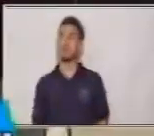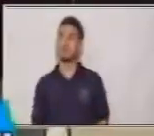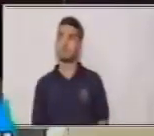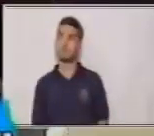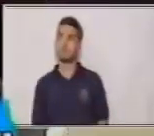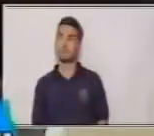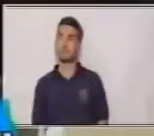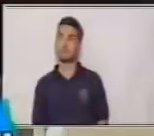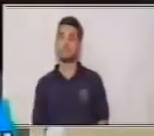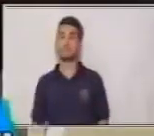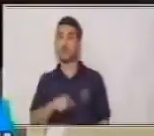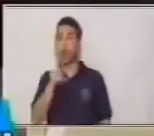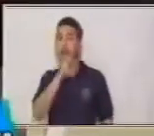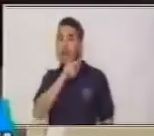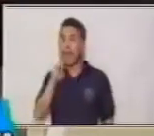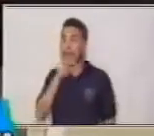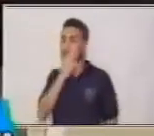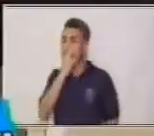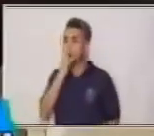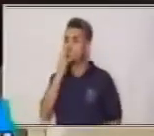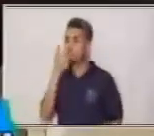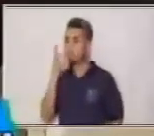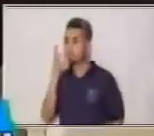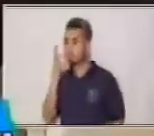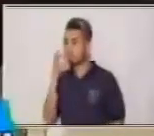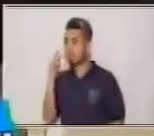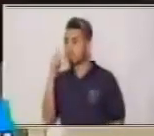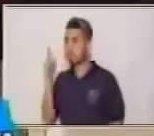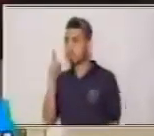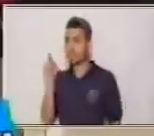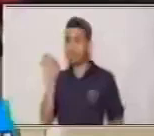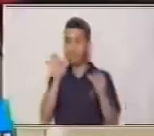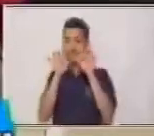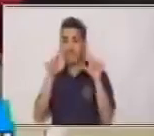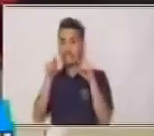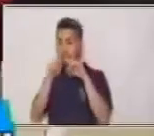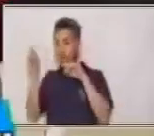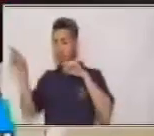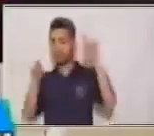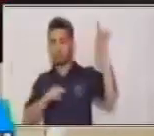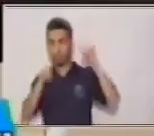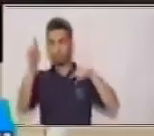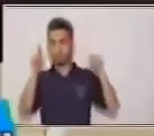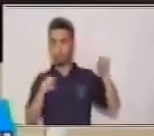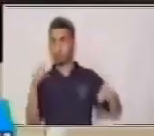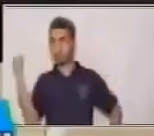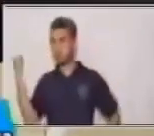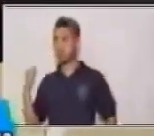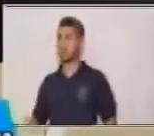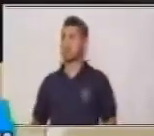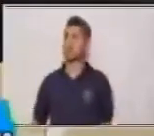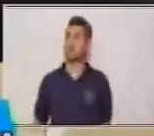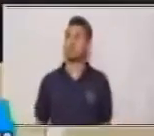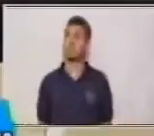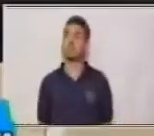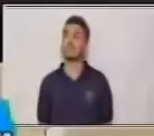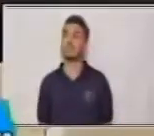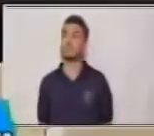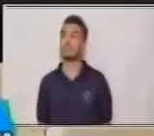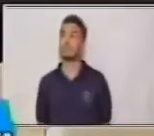lee silenciosamente y relaciona con flechas las siguientes afirmaciones. Bien,